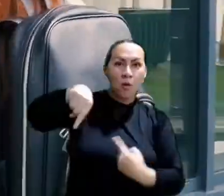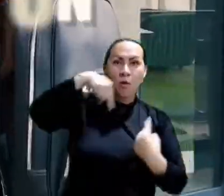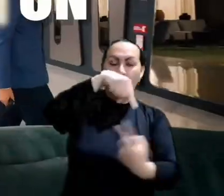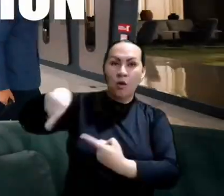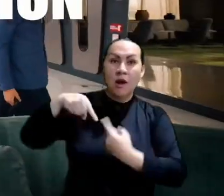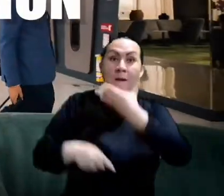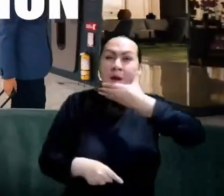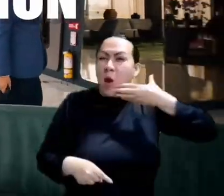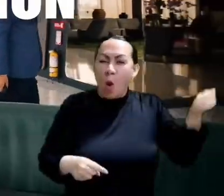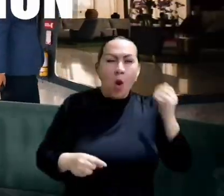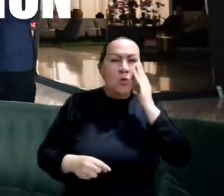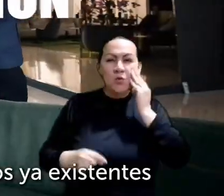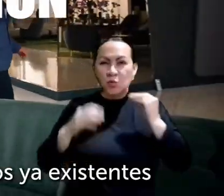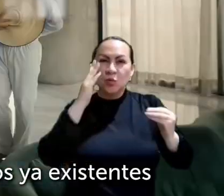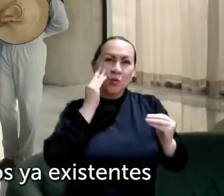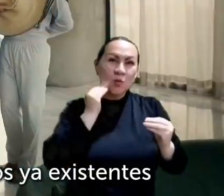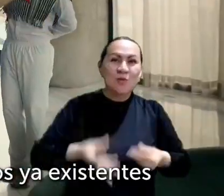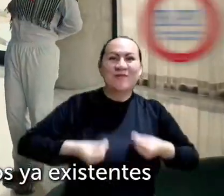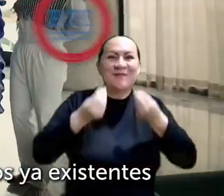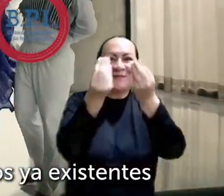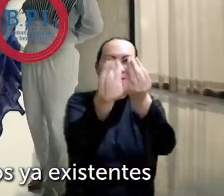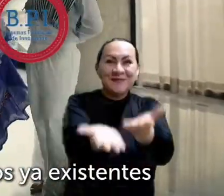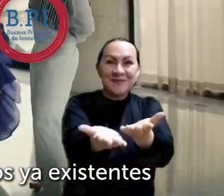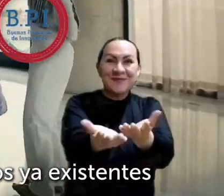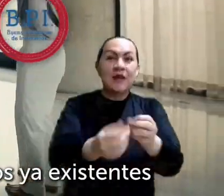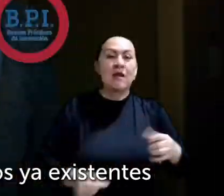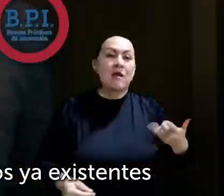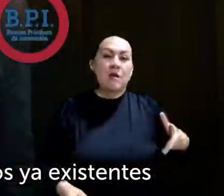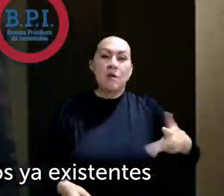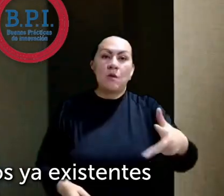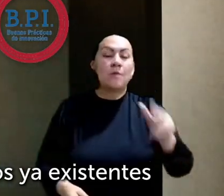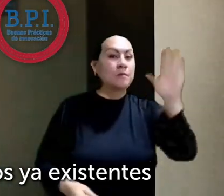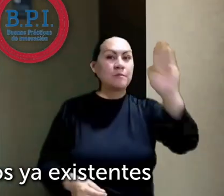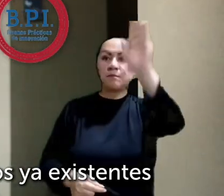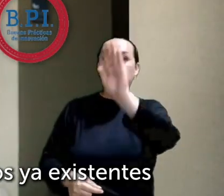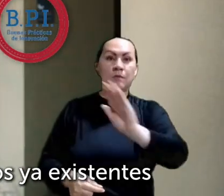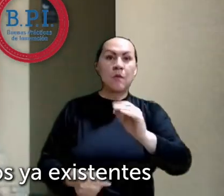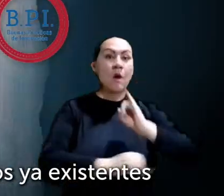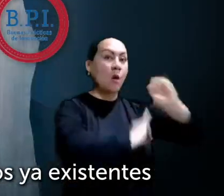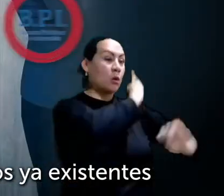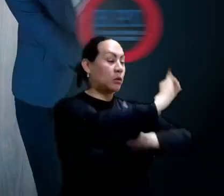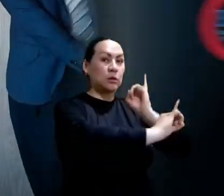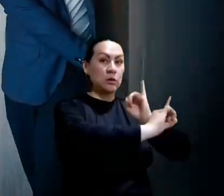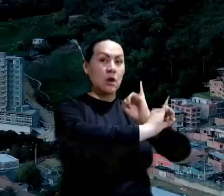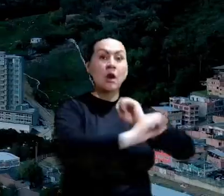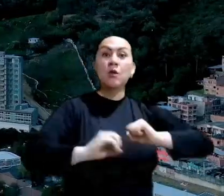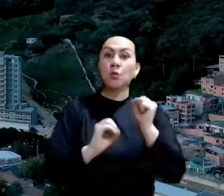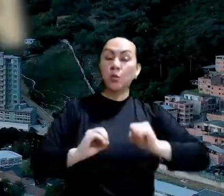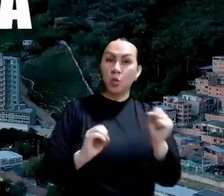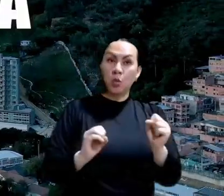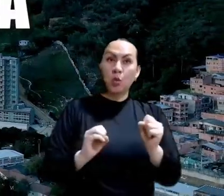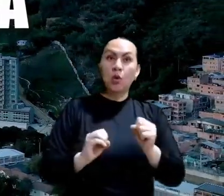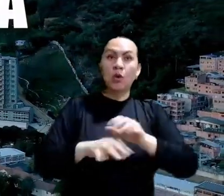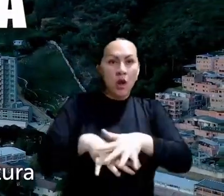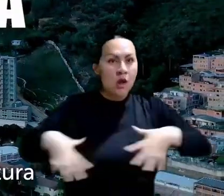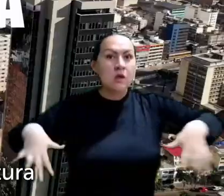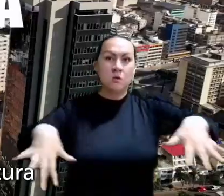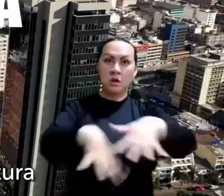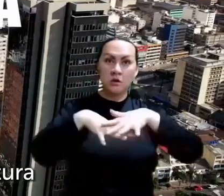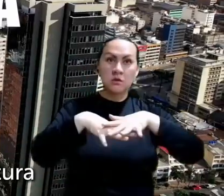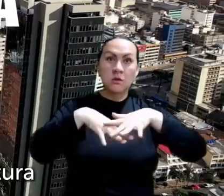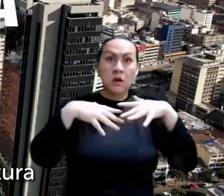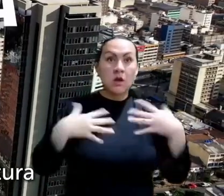es innovadora, al crear nuevos productos y mejorar los ya existentes. Es tecnológica,